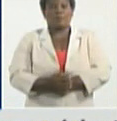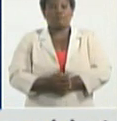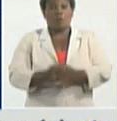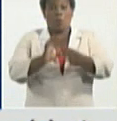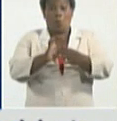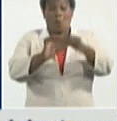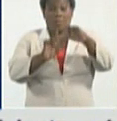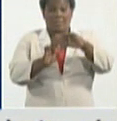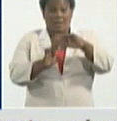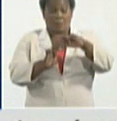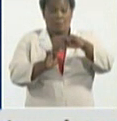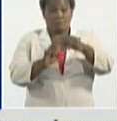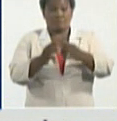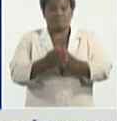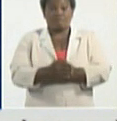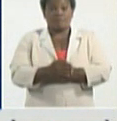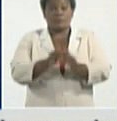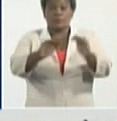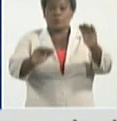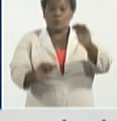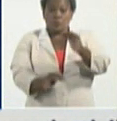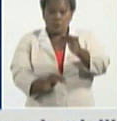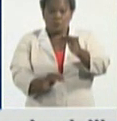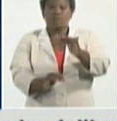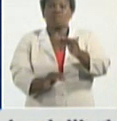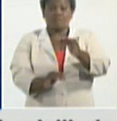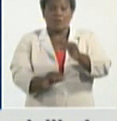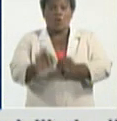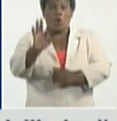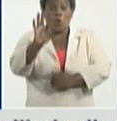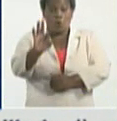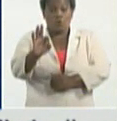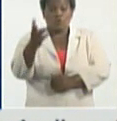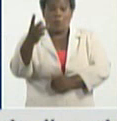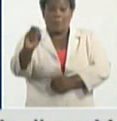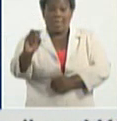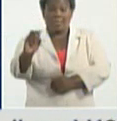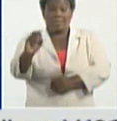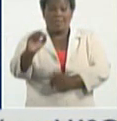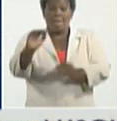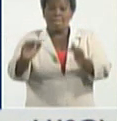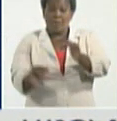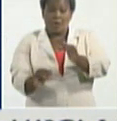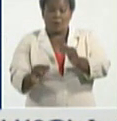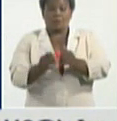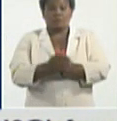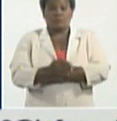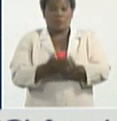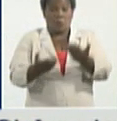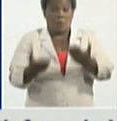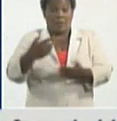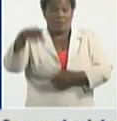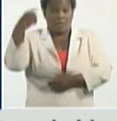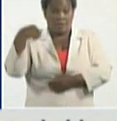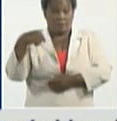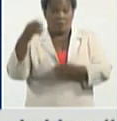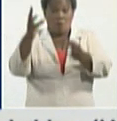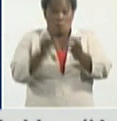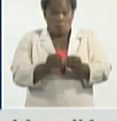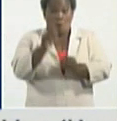Guantánamo, Guantánamo, bajón muy grande, 820 menos, 112 en el día de ayer,